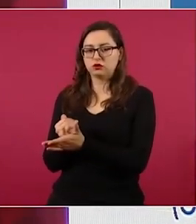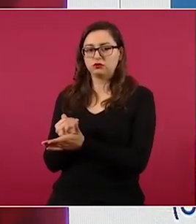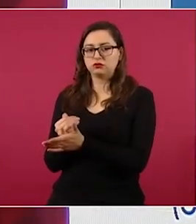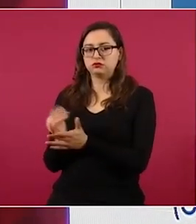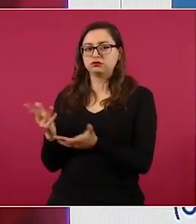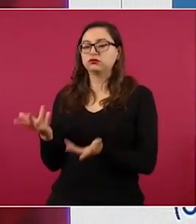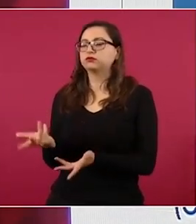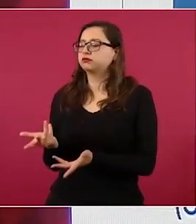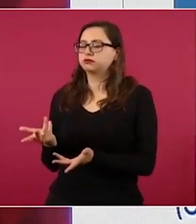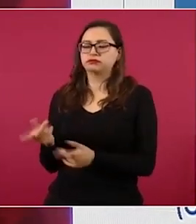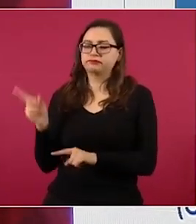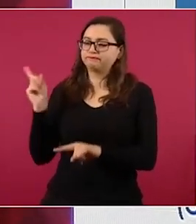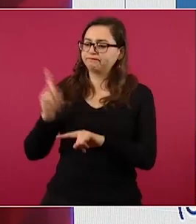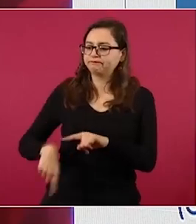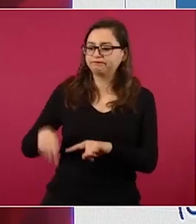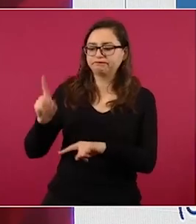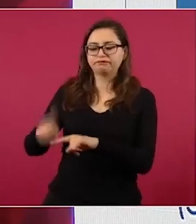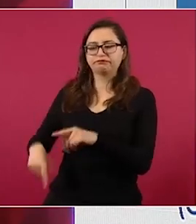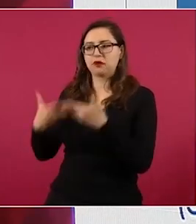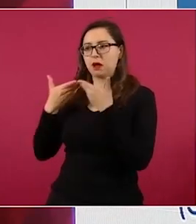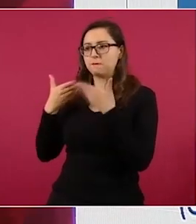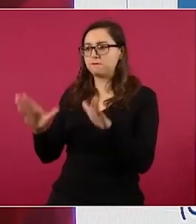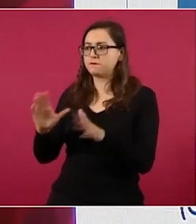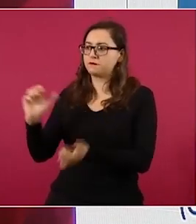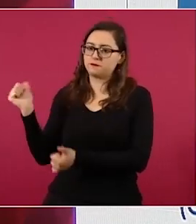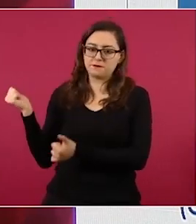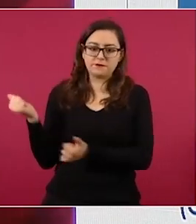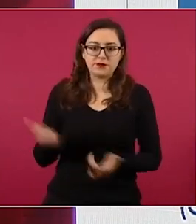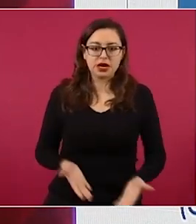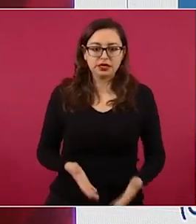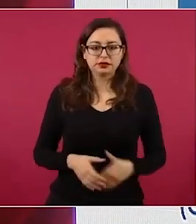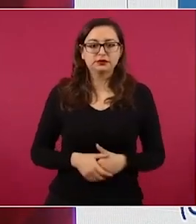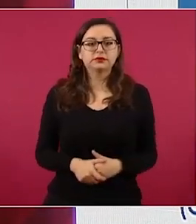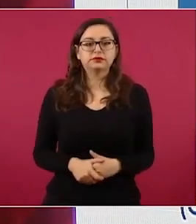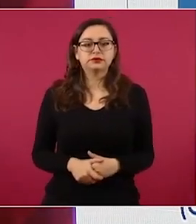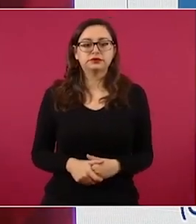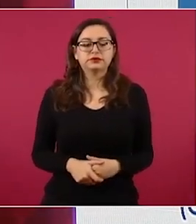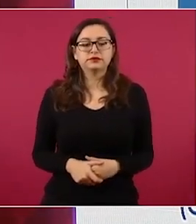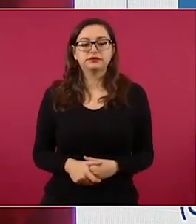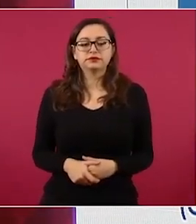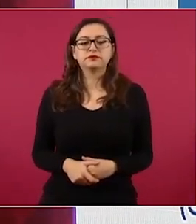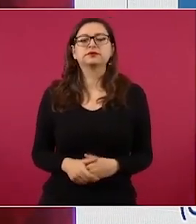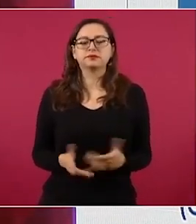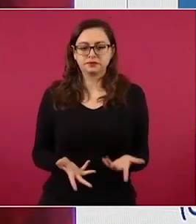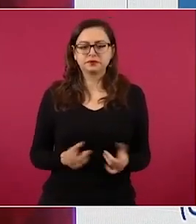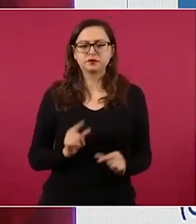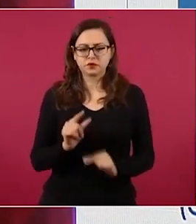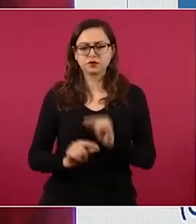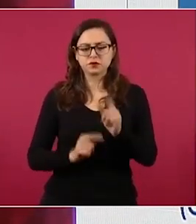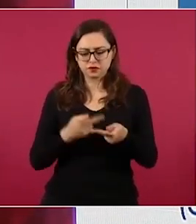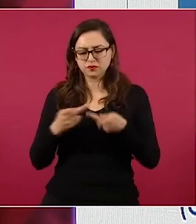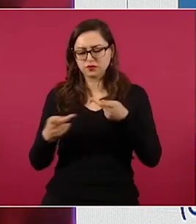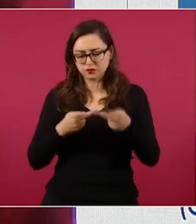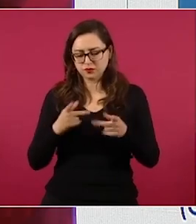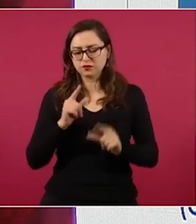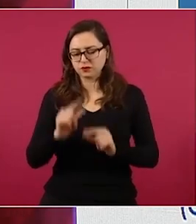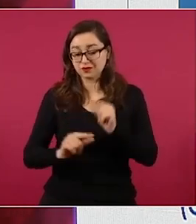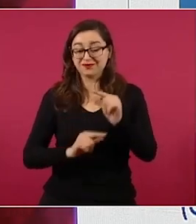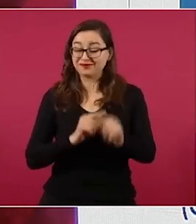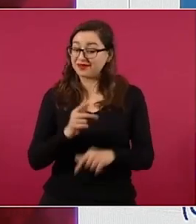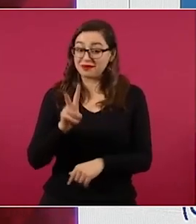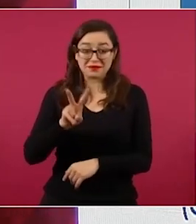Para importación, va poco a poco, pero es lento